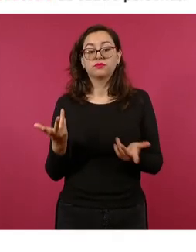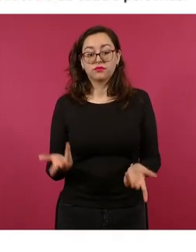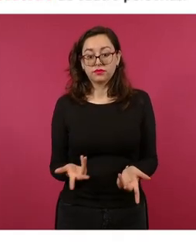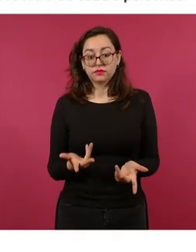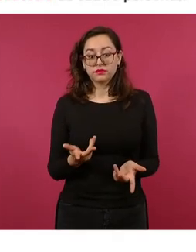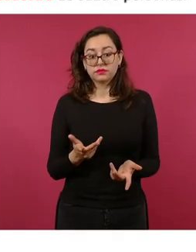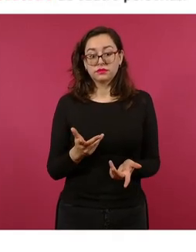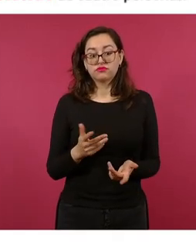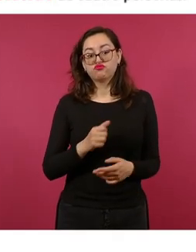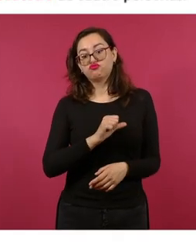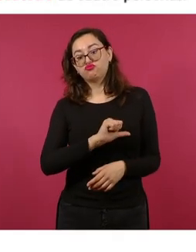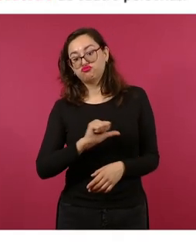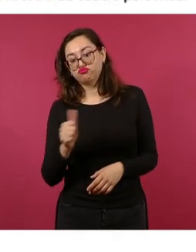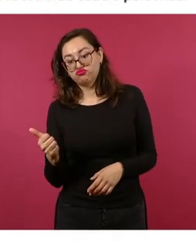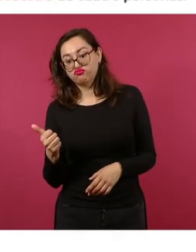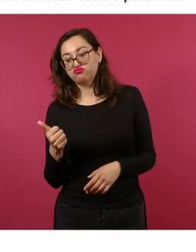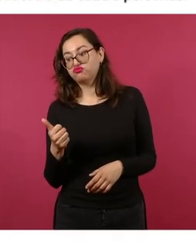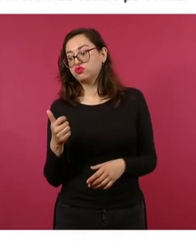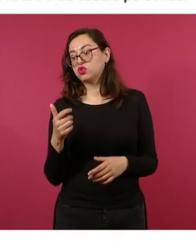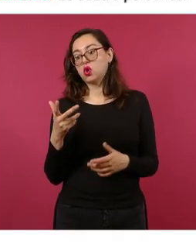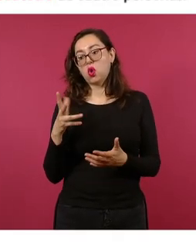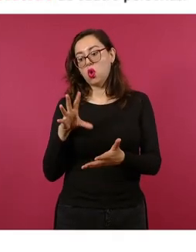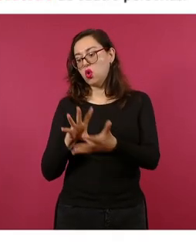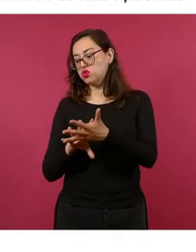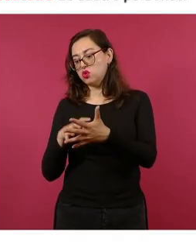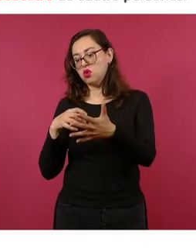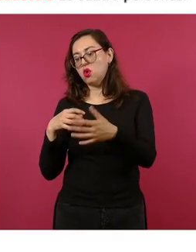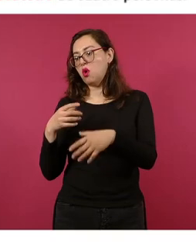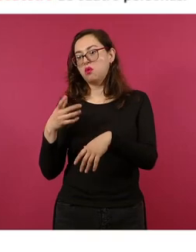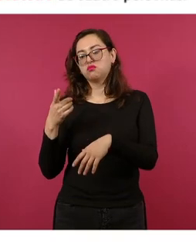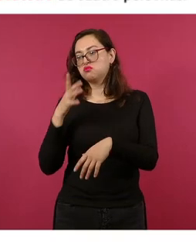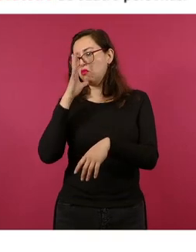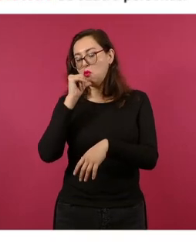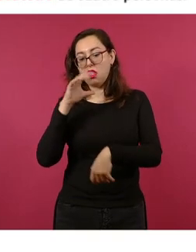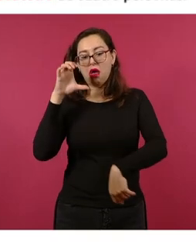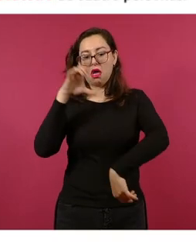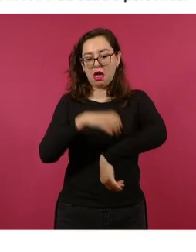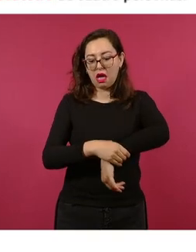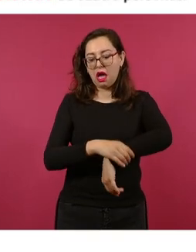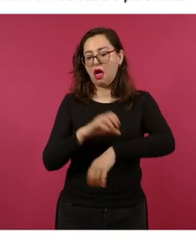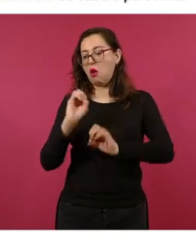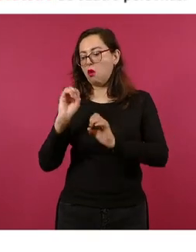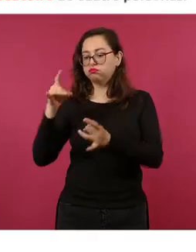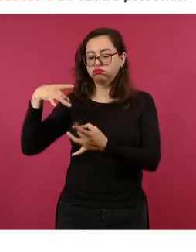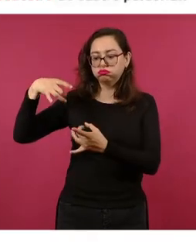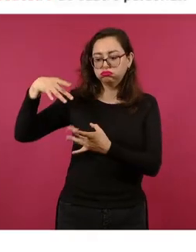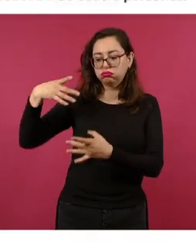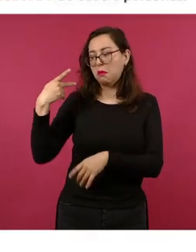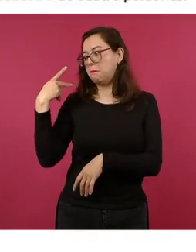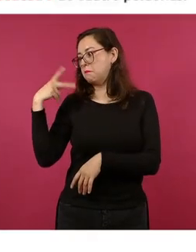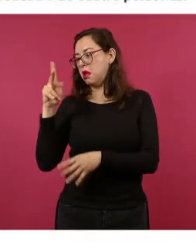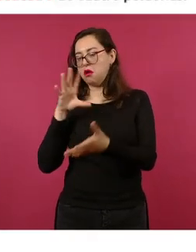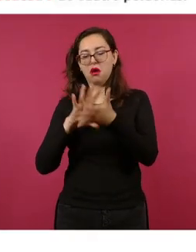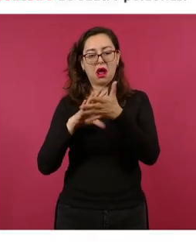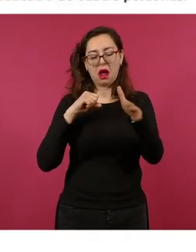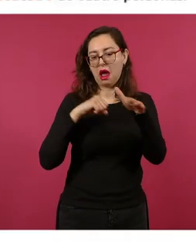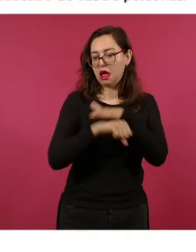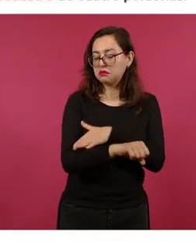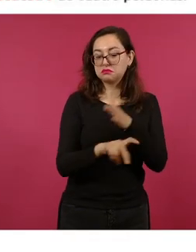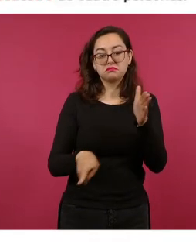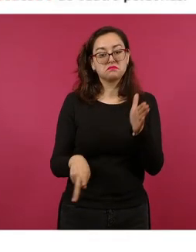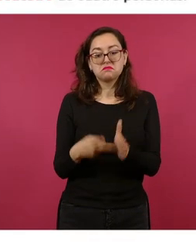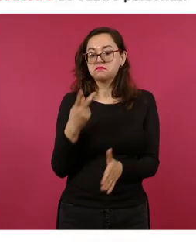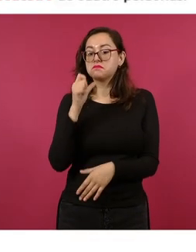medida cautelar con excepción de la prisión preventiva justificada, pero sólo por esta causa penal. De acuerdo con la jueza,